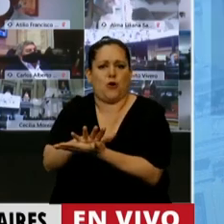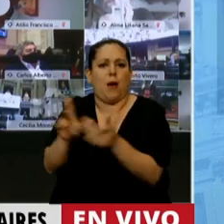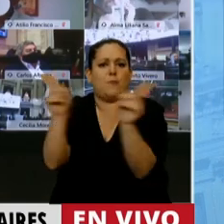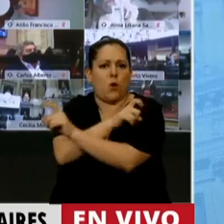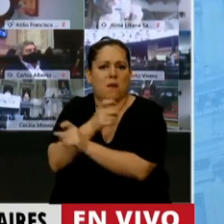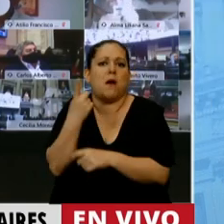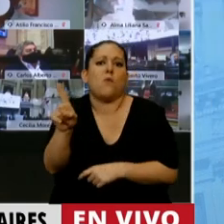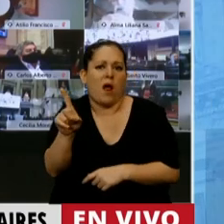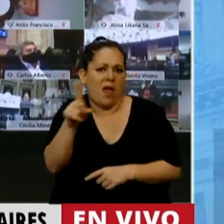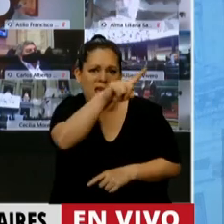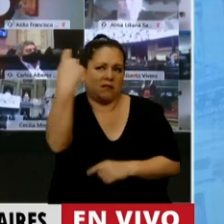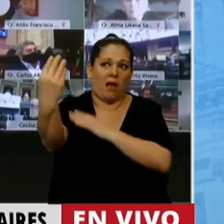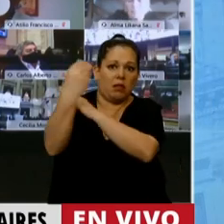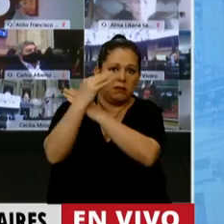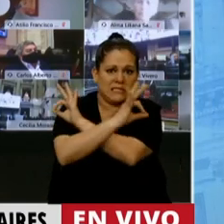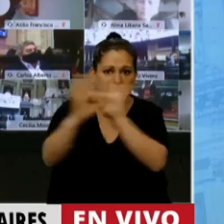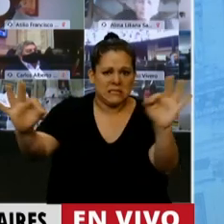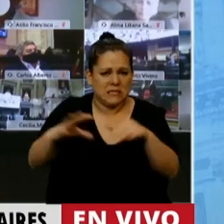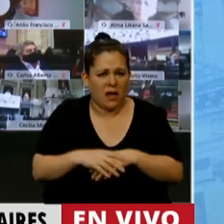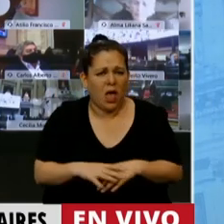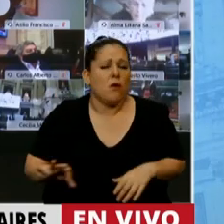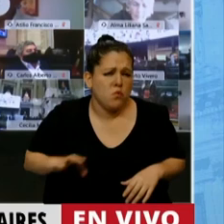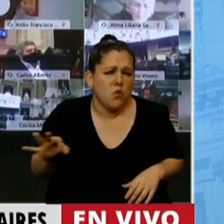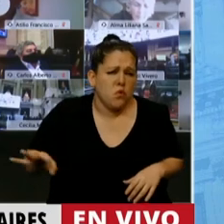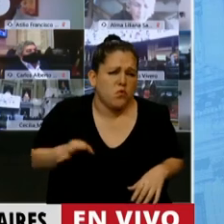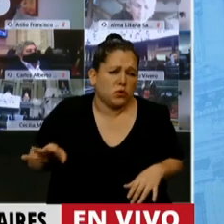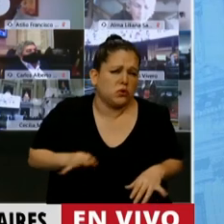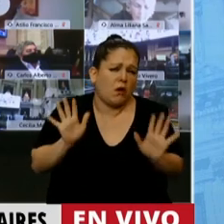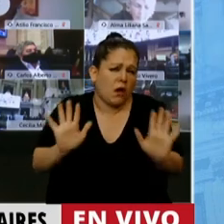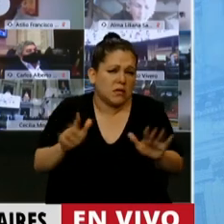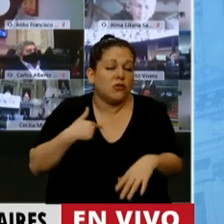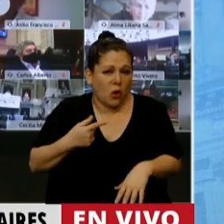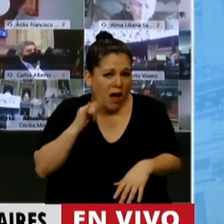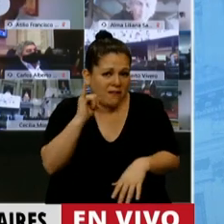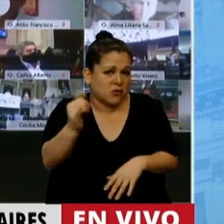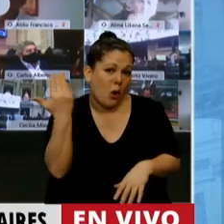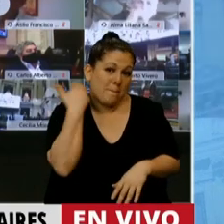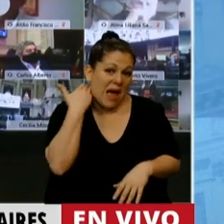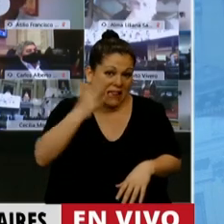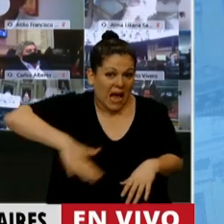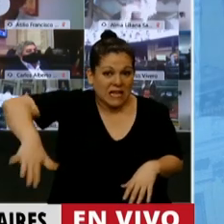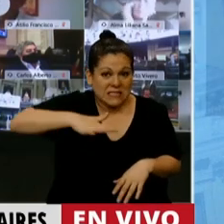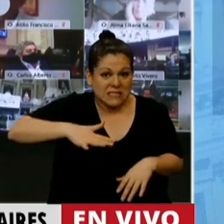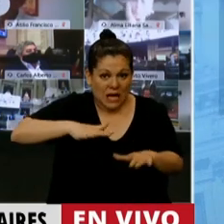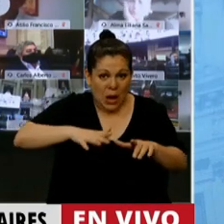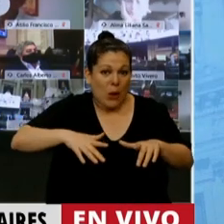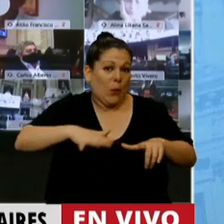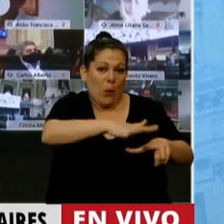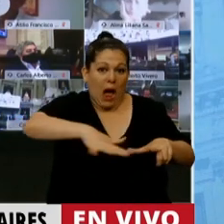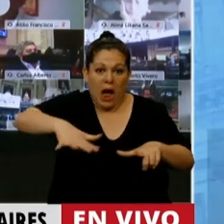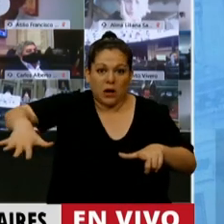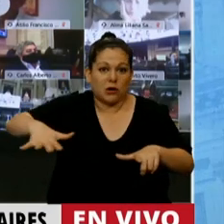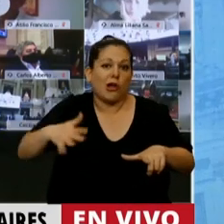resolvió. ¿Cómo se ha hecho durante décadas en este país? Les quiero explicar, yo vivo en La Matanza, la mitad de los barrios de La Matanza se han formado así,